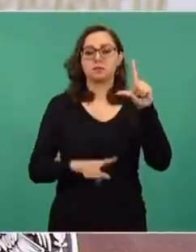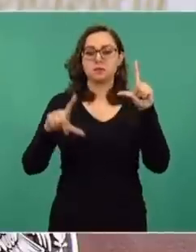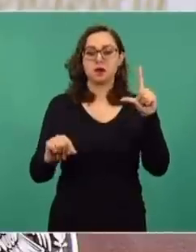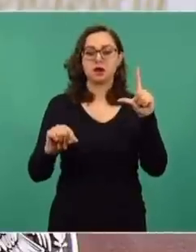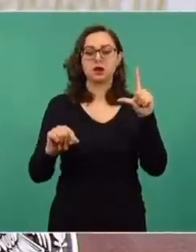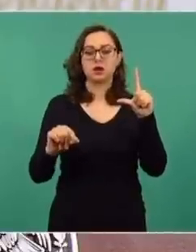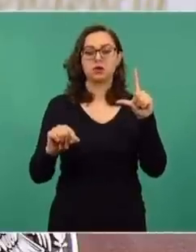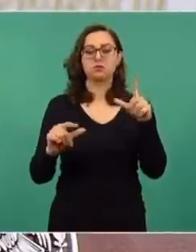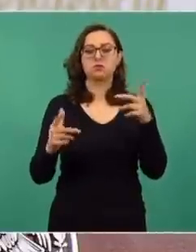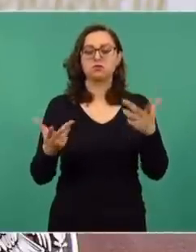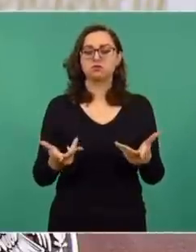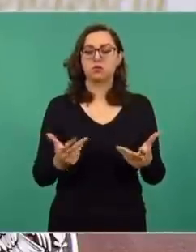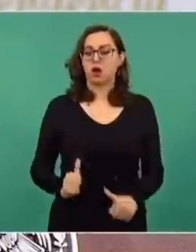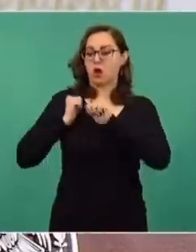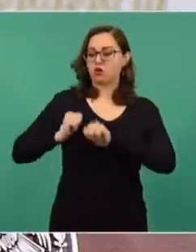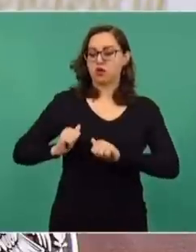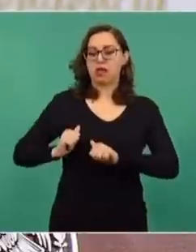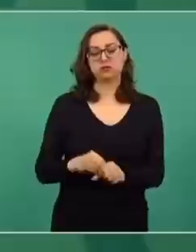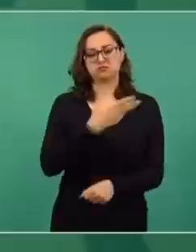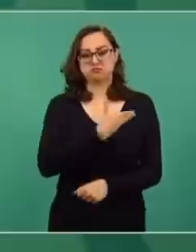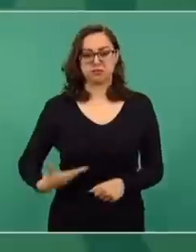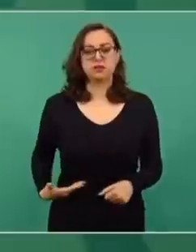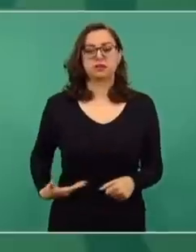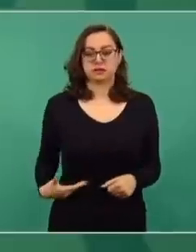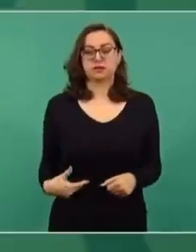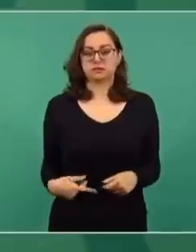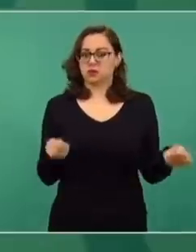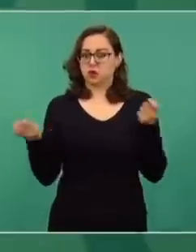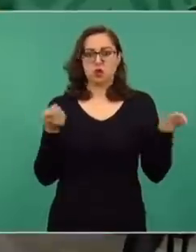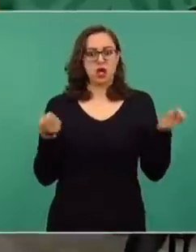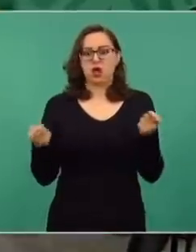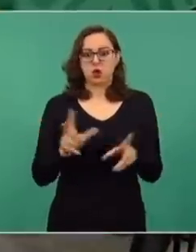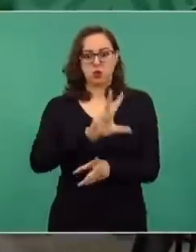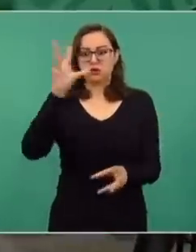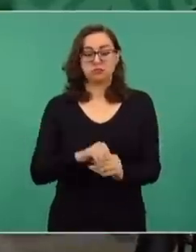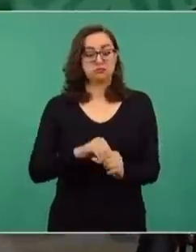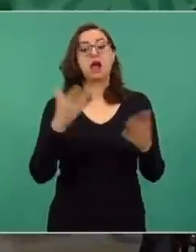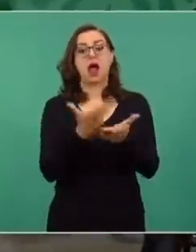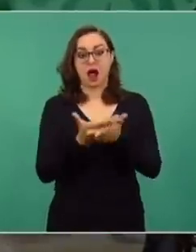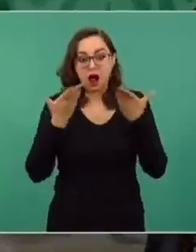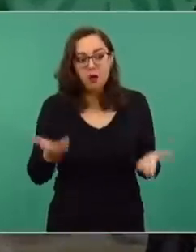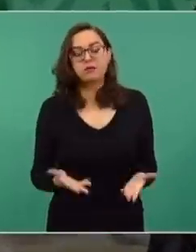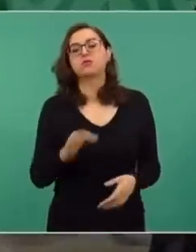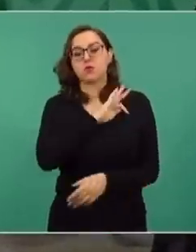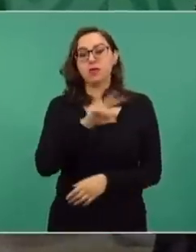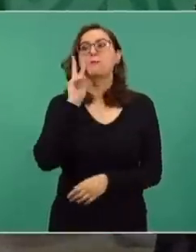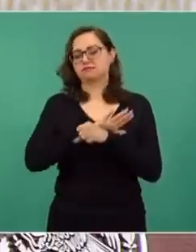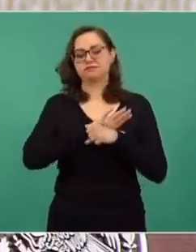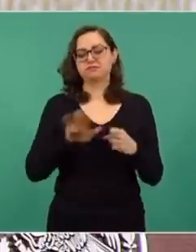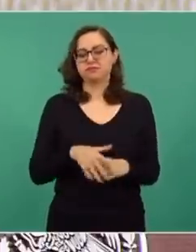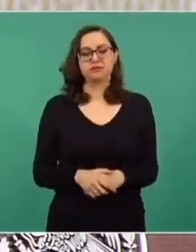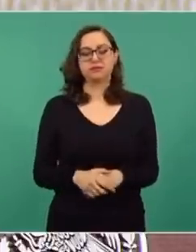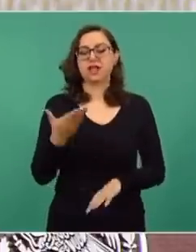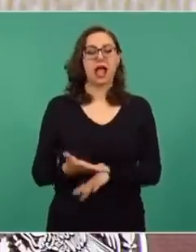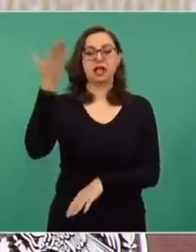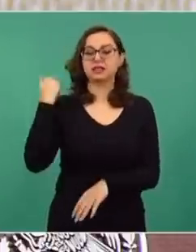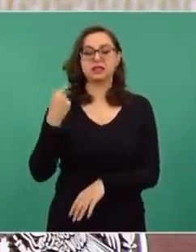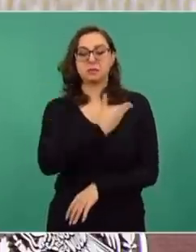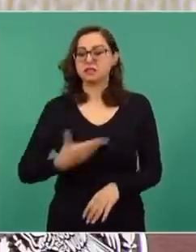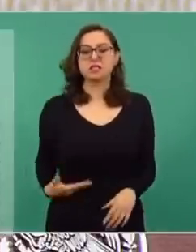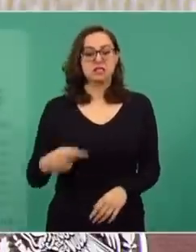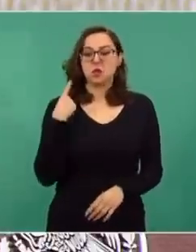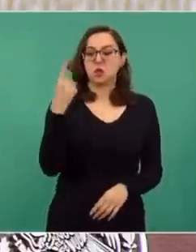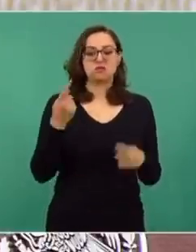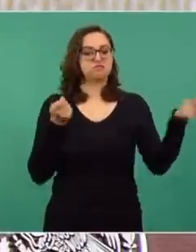e independencia en los poderes para los que no creen en la transformación. El poder de los poderes era el